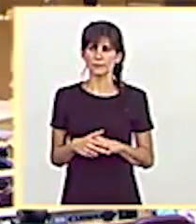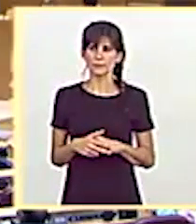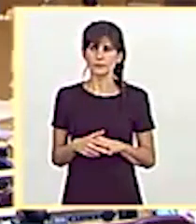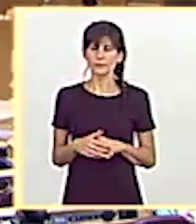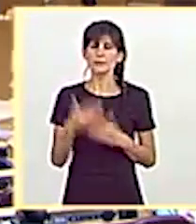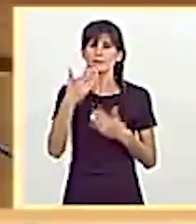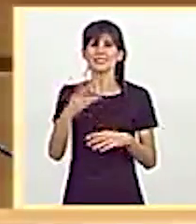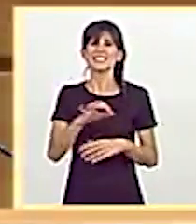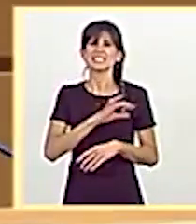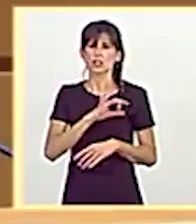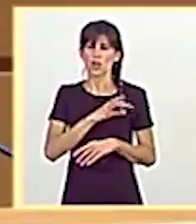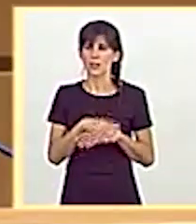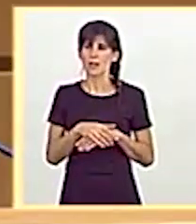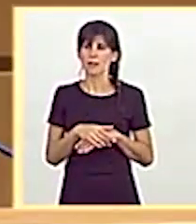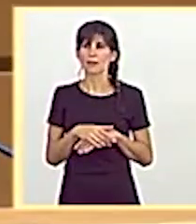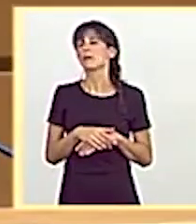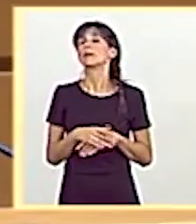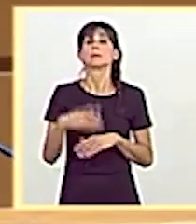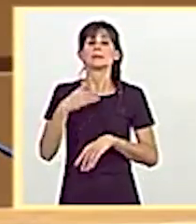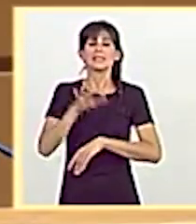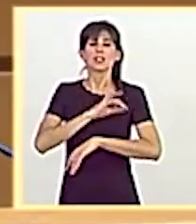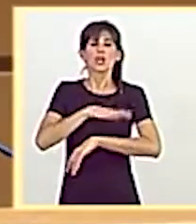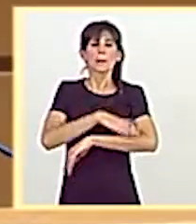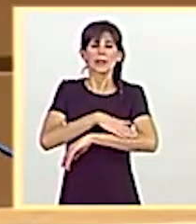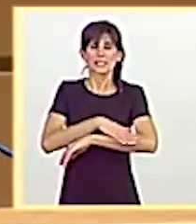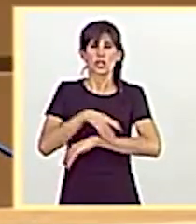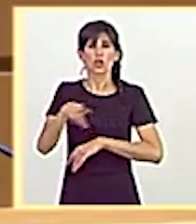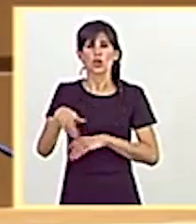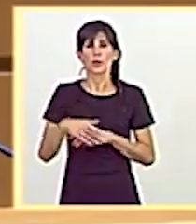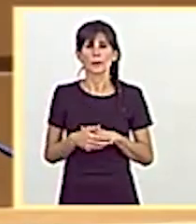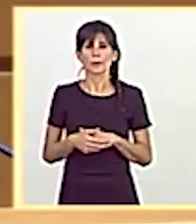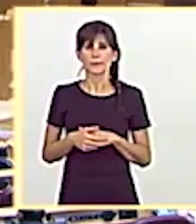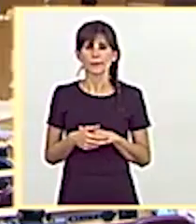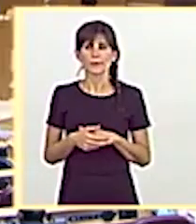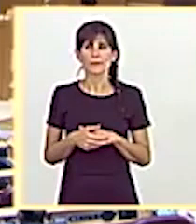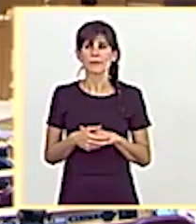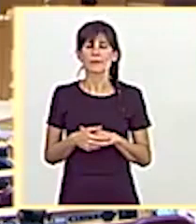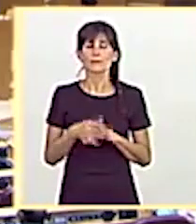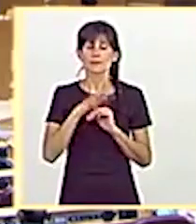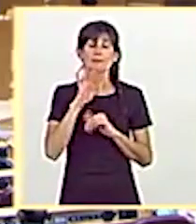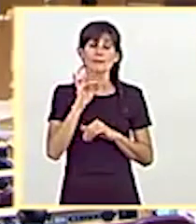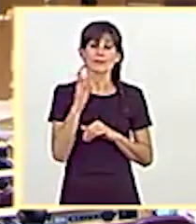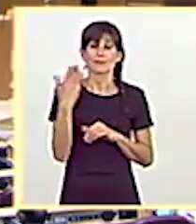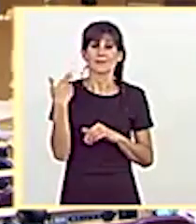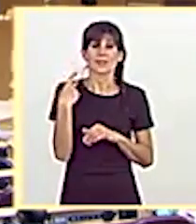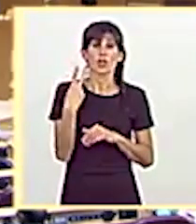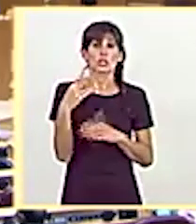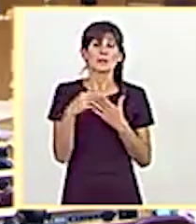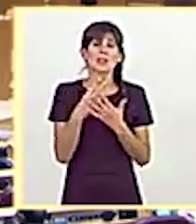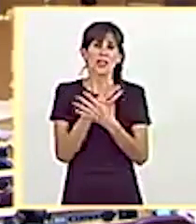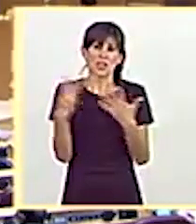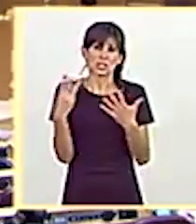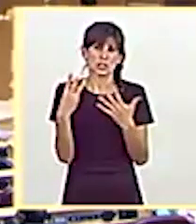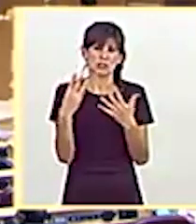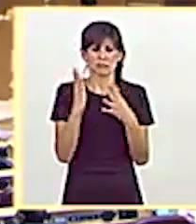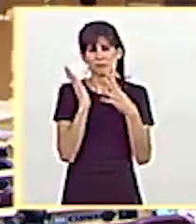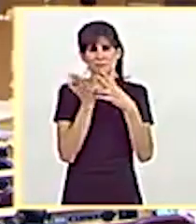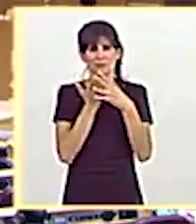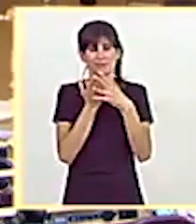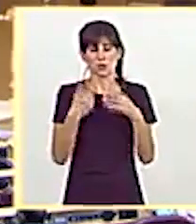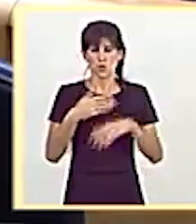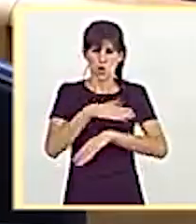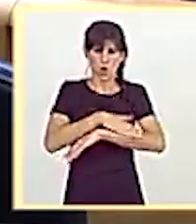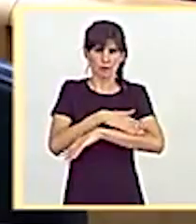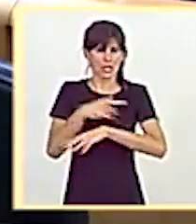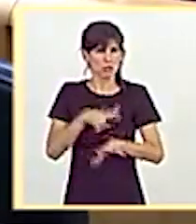Gracias, señoría. Señor ministro. Sí. Desde mediados de 2018, cuando llegamos al Gobierno,